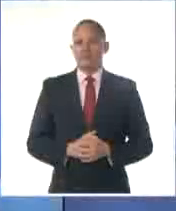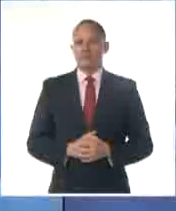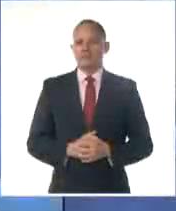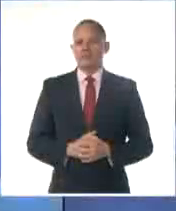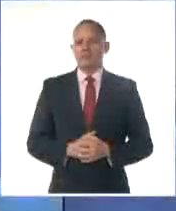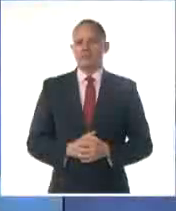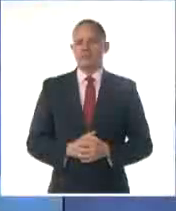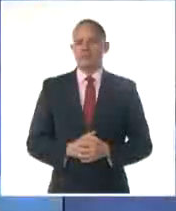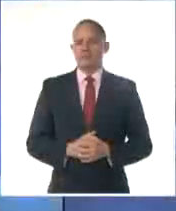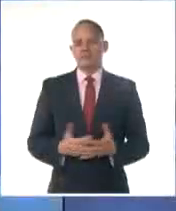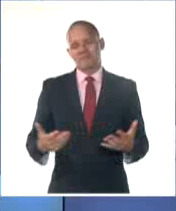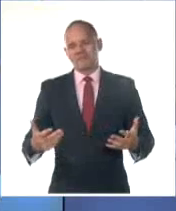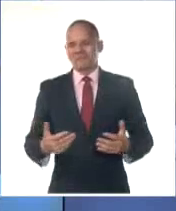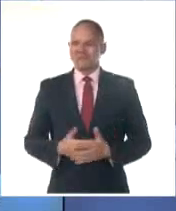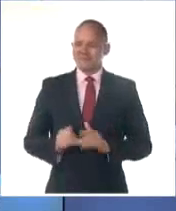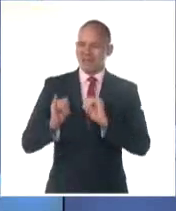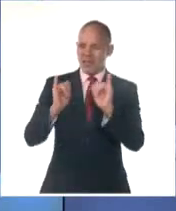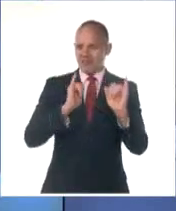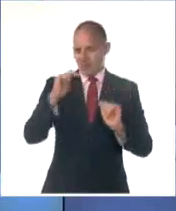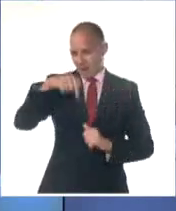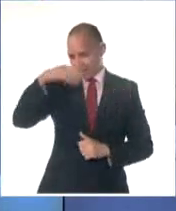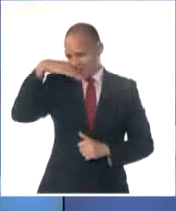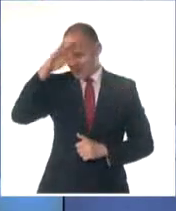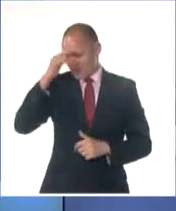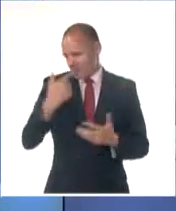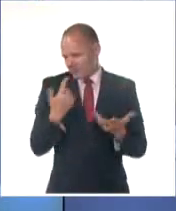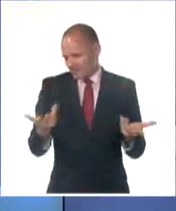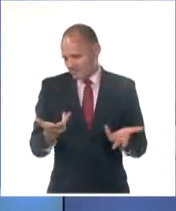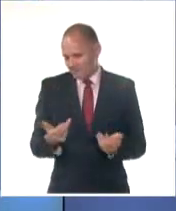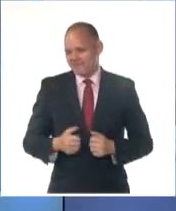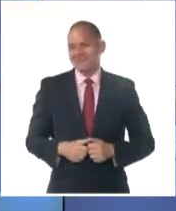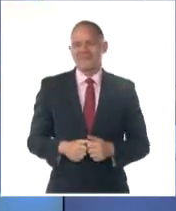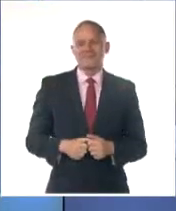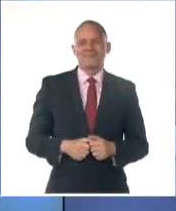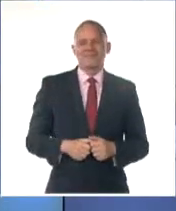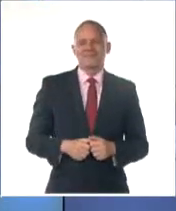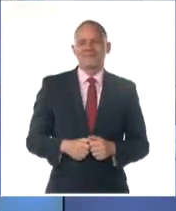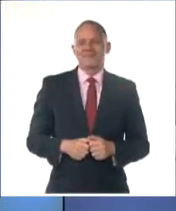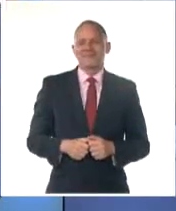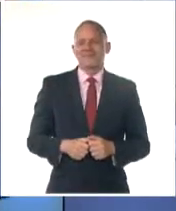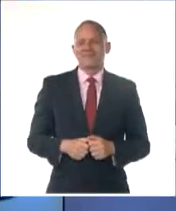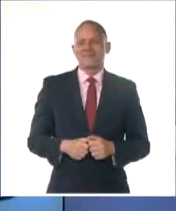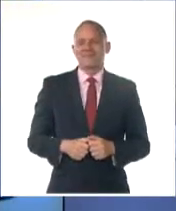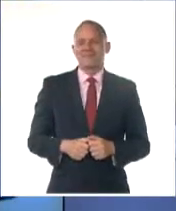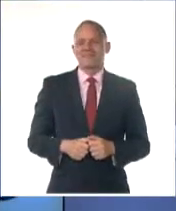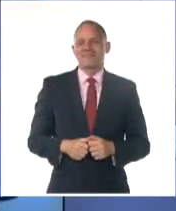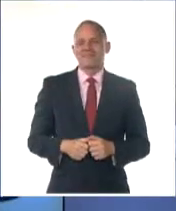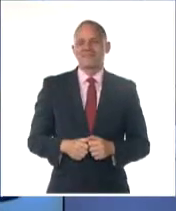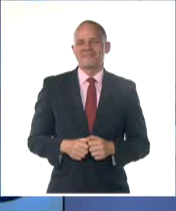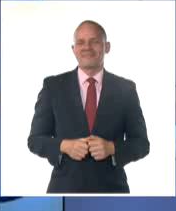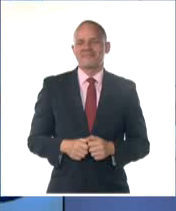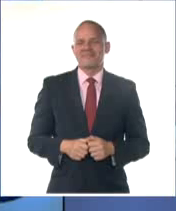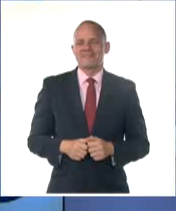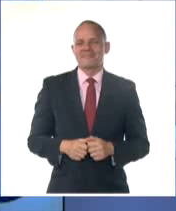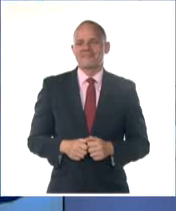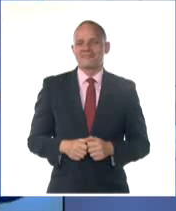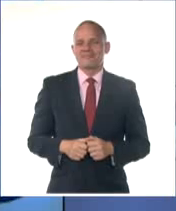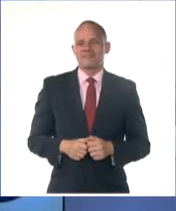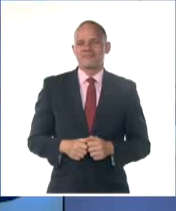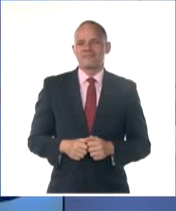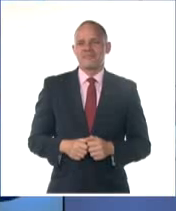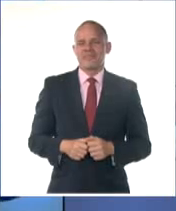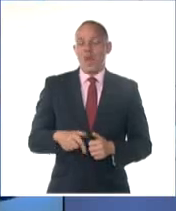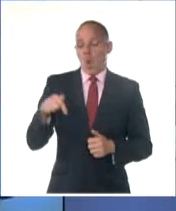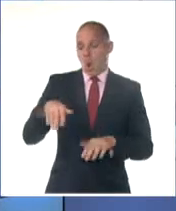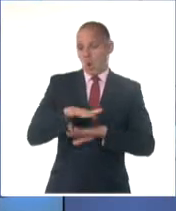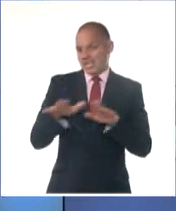Tiempo para nuestro rápido repaso por otras informaciones del ámbito nacional. 97 personas fueron devueltas a Cuba hoy